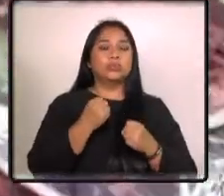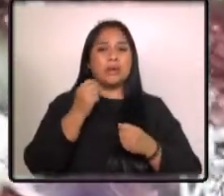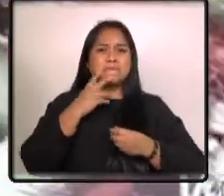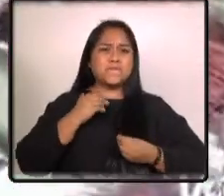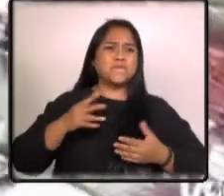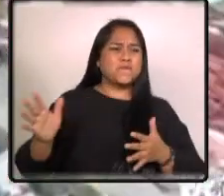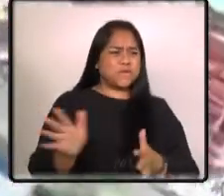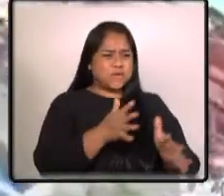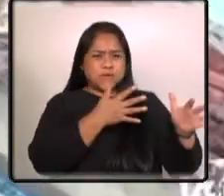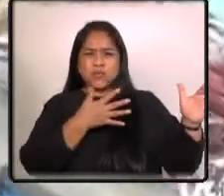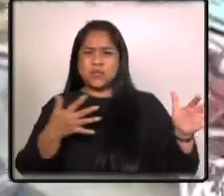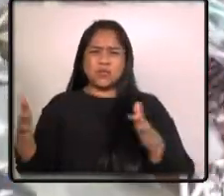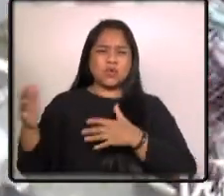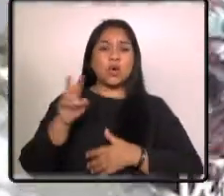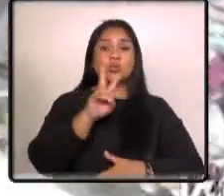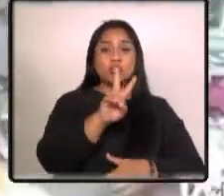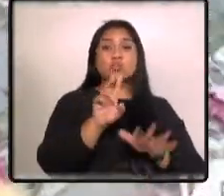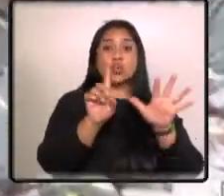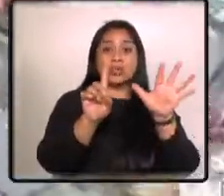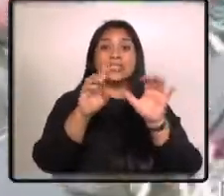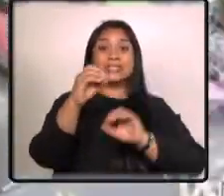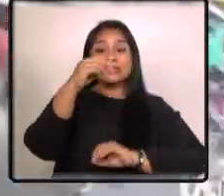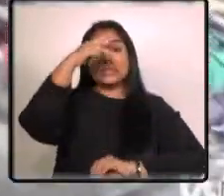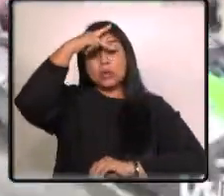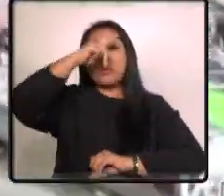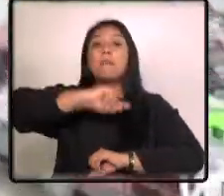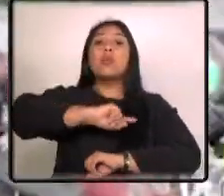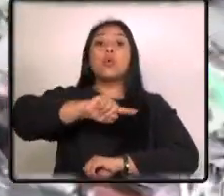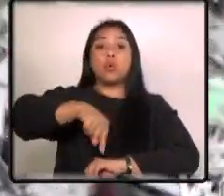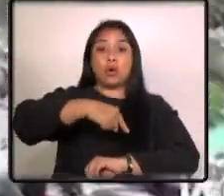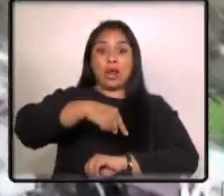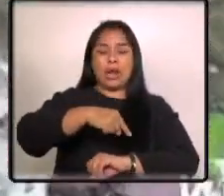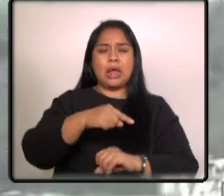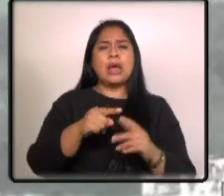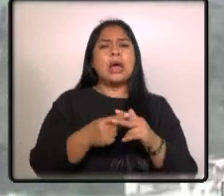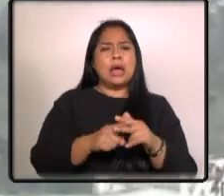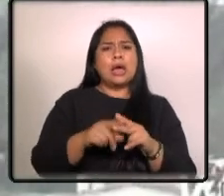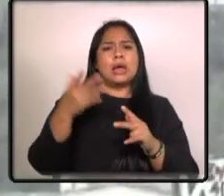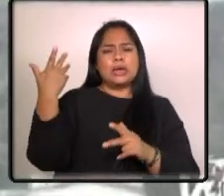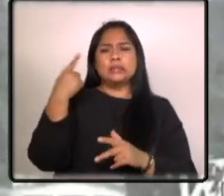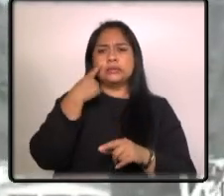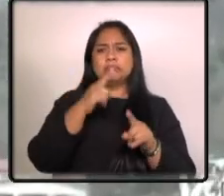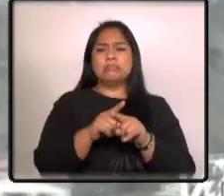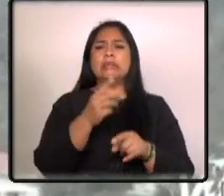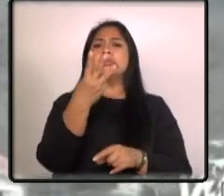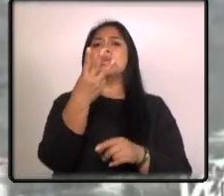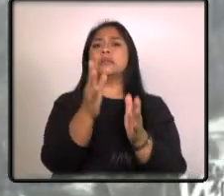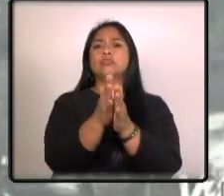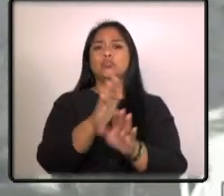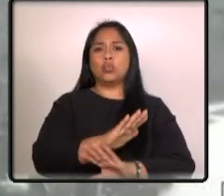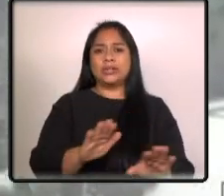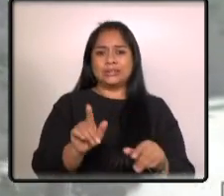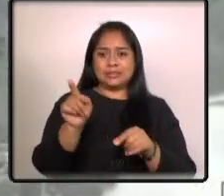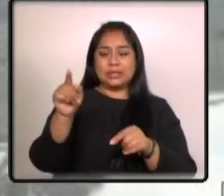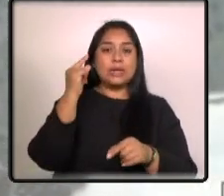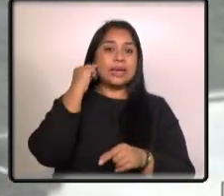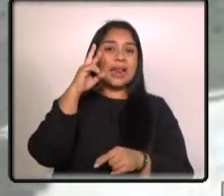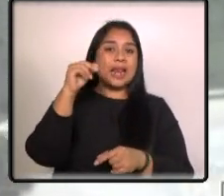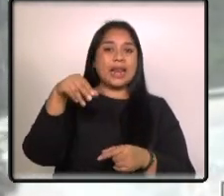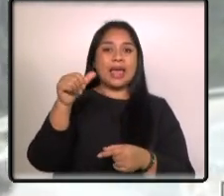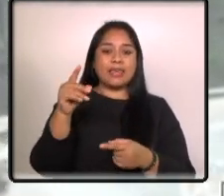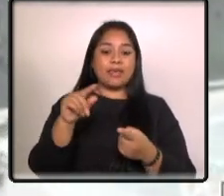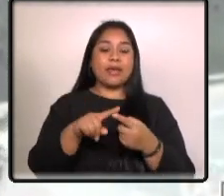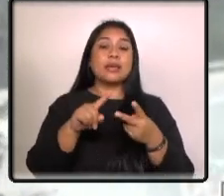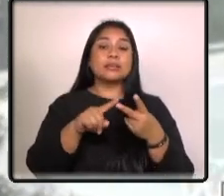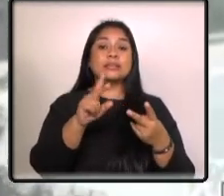sostenidos de hasta 260 kilómetros por hora inicialmente beril causó tres muertes en granada y una en san vicente a las